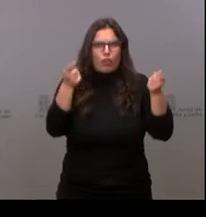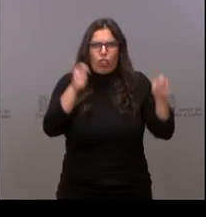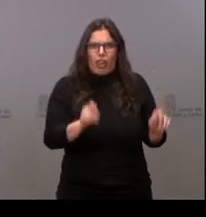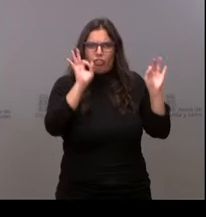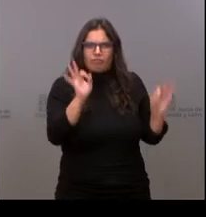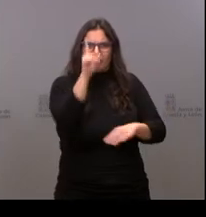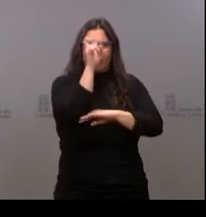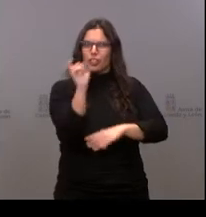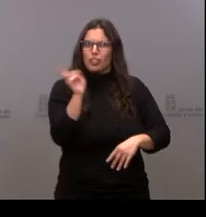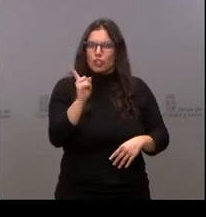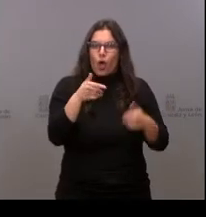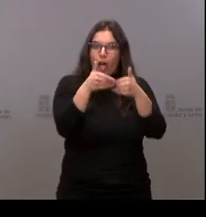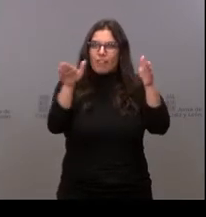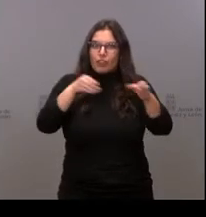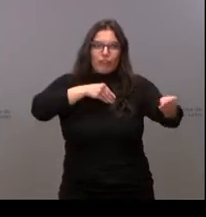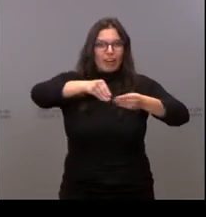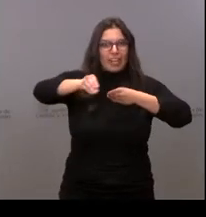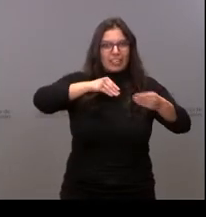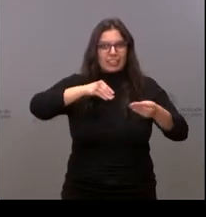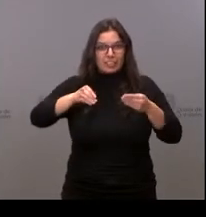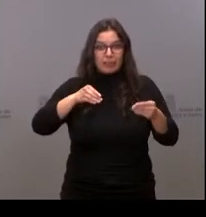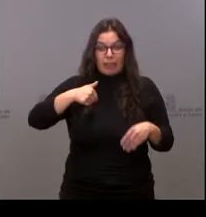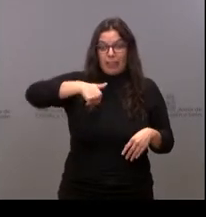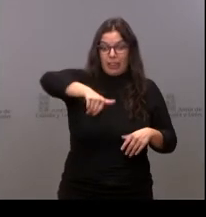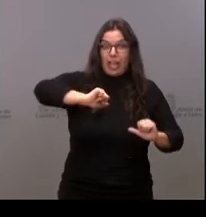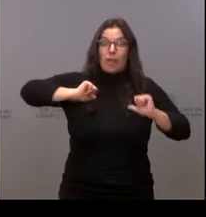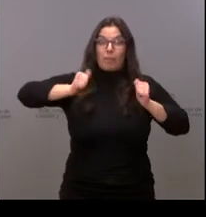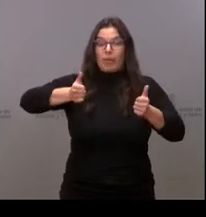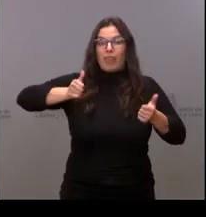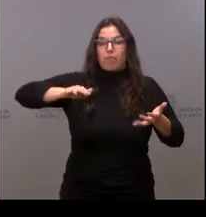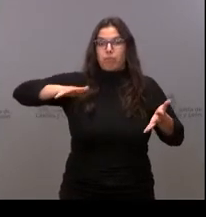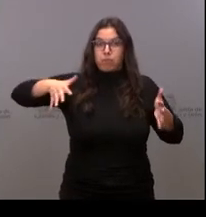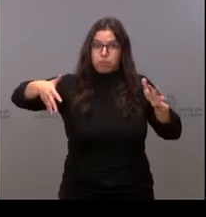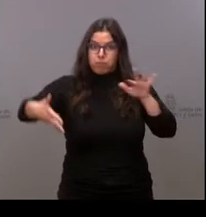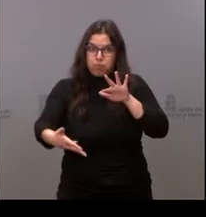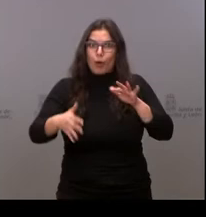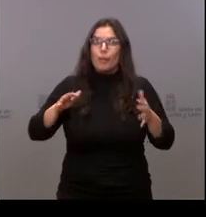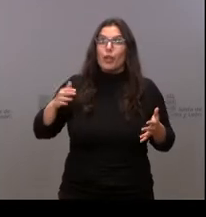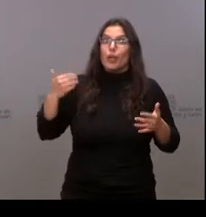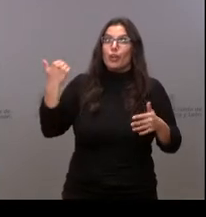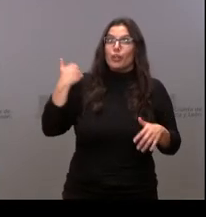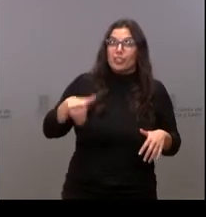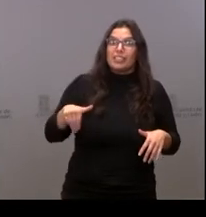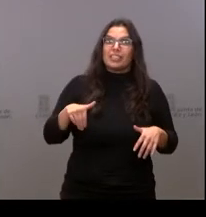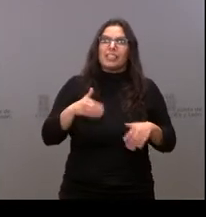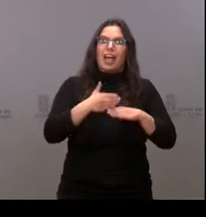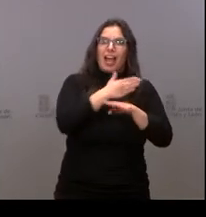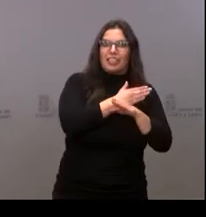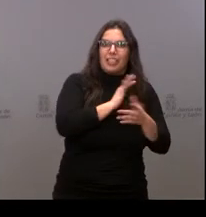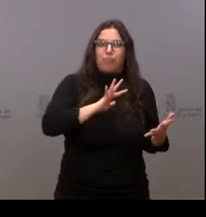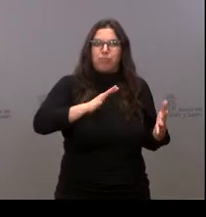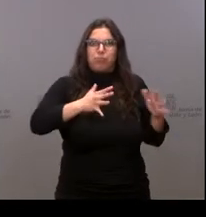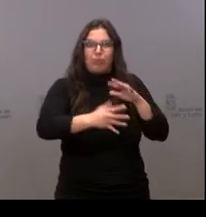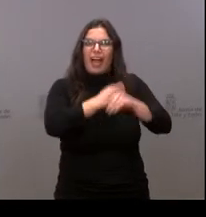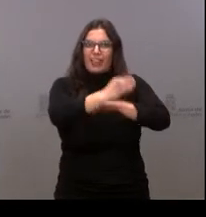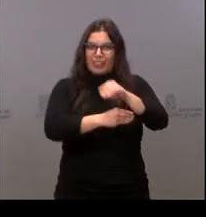flexible, un plan que ahora mismo dentro de poco va a empezar a nacer. Pero va a nacer con algo que ya han empezado a nacer. Es decir, con algo que ya se